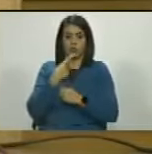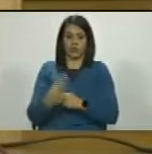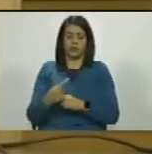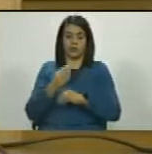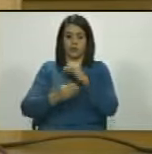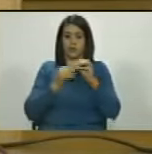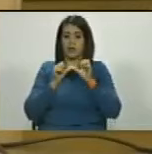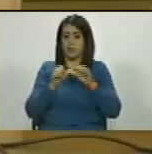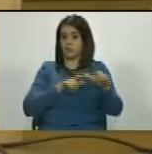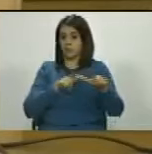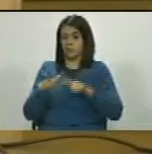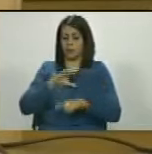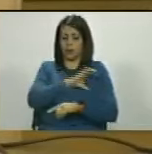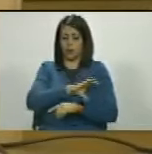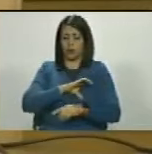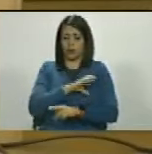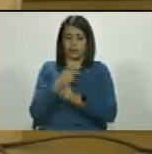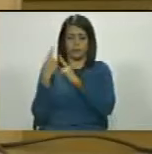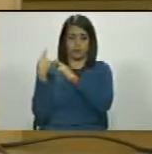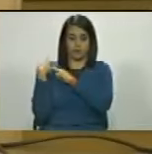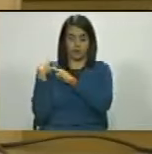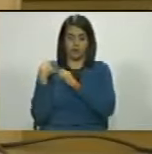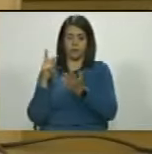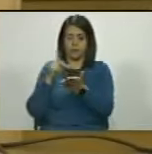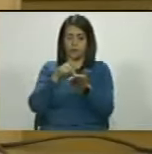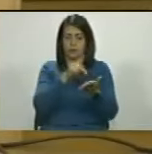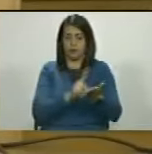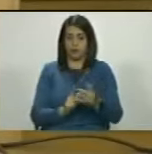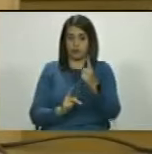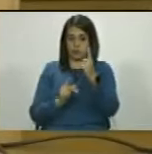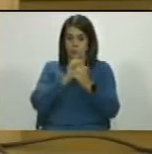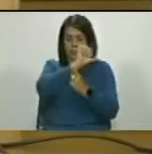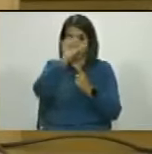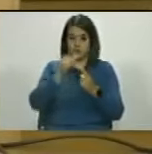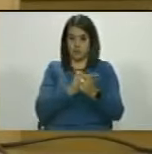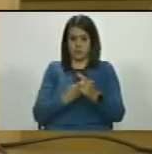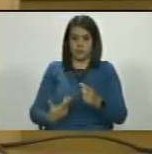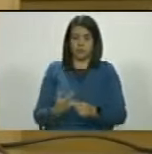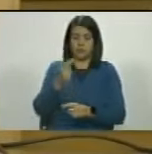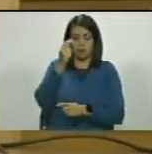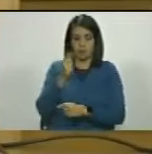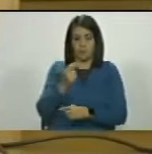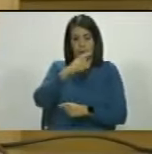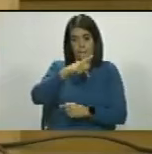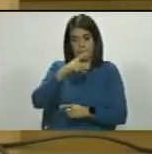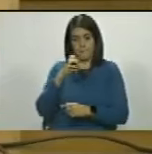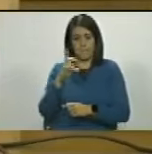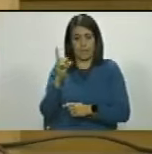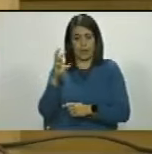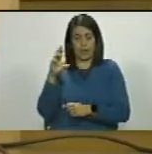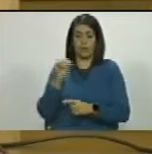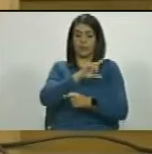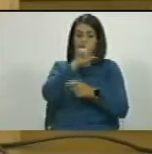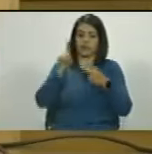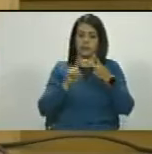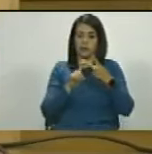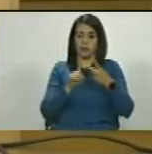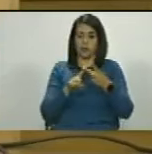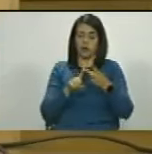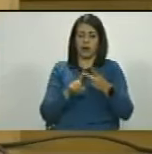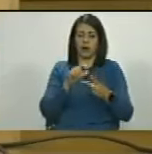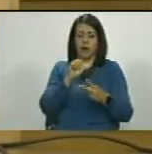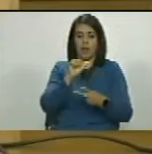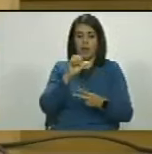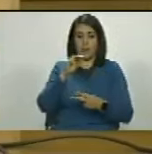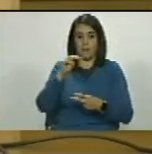instalada la Comisión Delegada con la asistencia del primer vicepresidente diputado Pedro Infantes, la segunda vicepresidenta, diputada